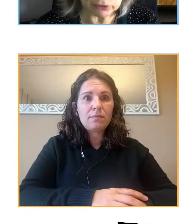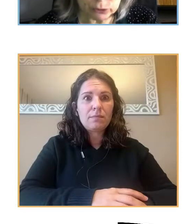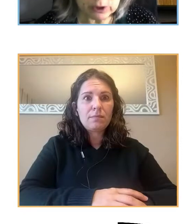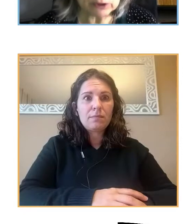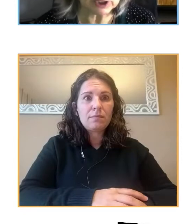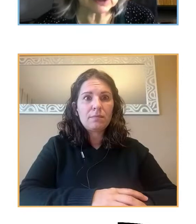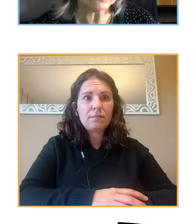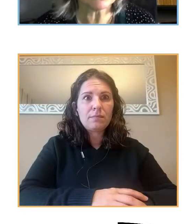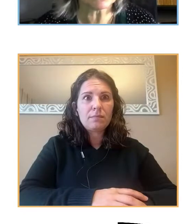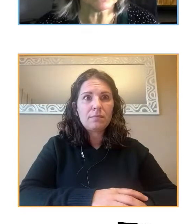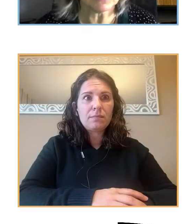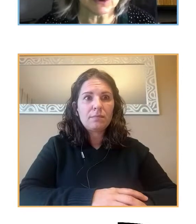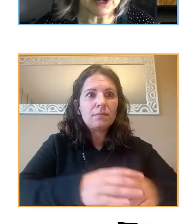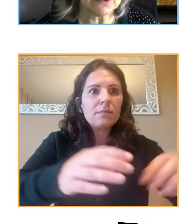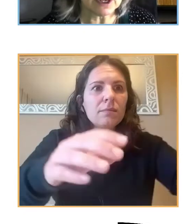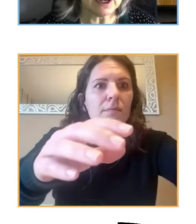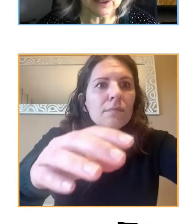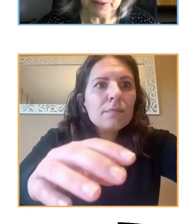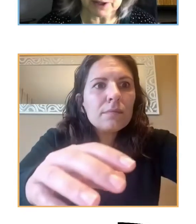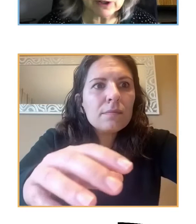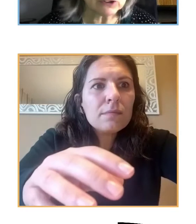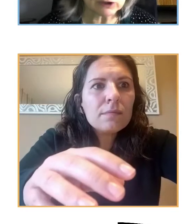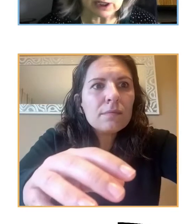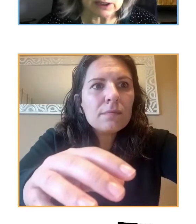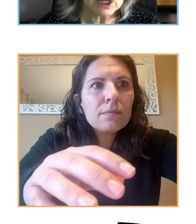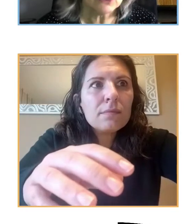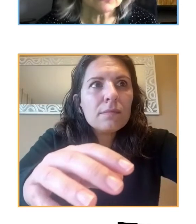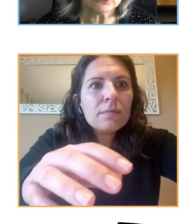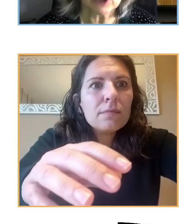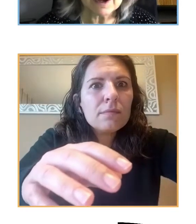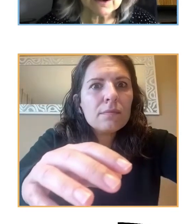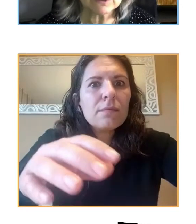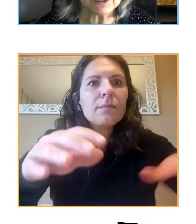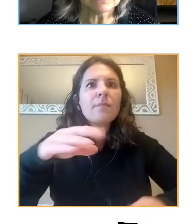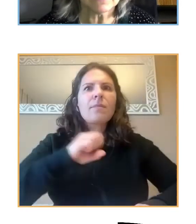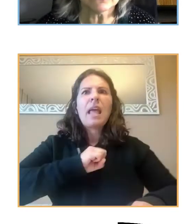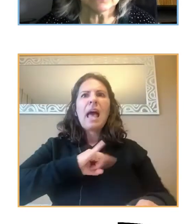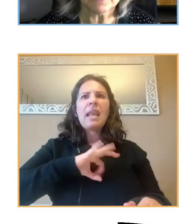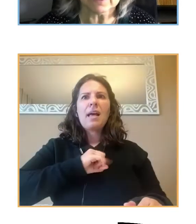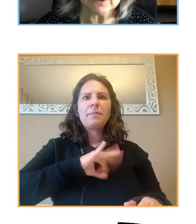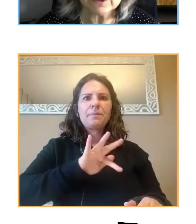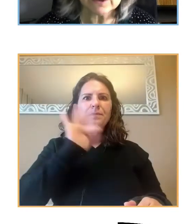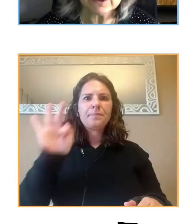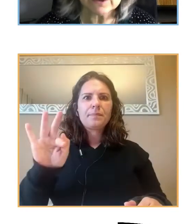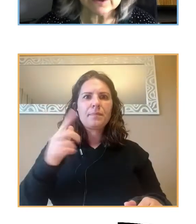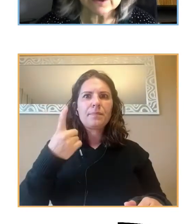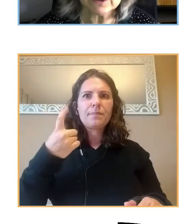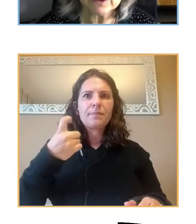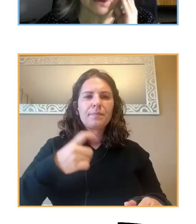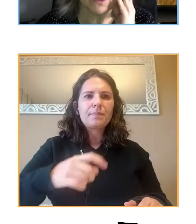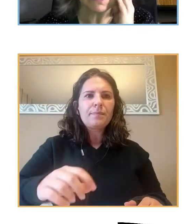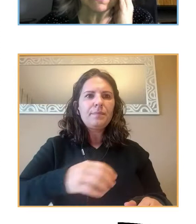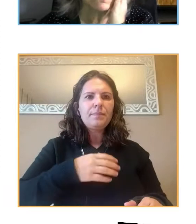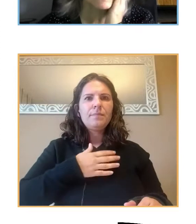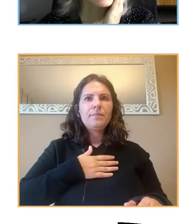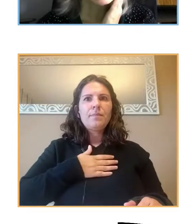Otros estudios dentro de la geografía española es otro trabajo realizado en Barcelona, es la encuesta de